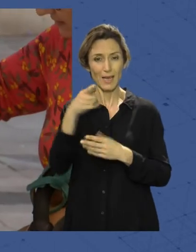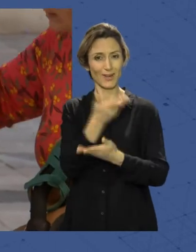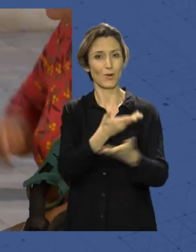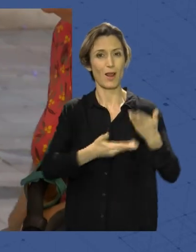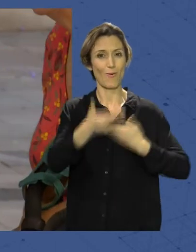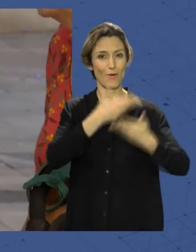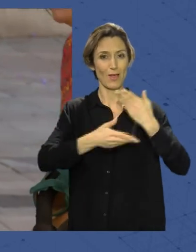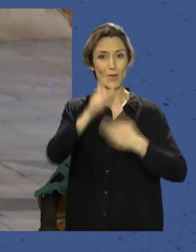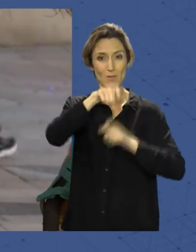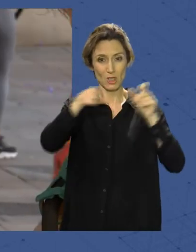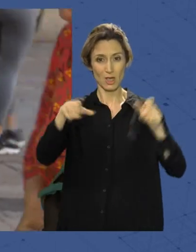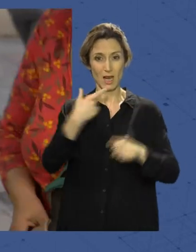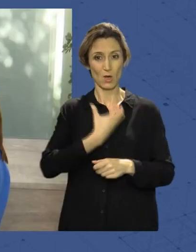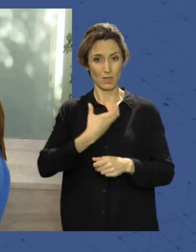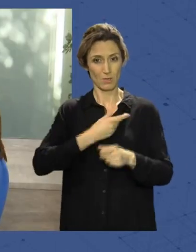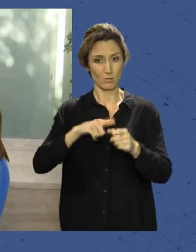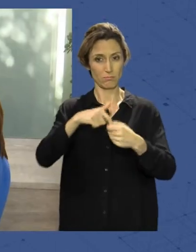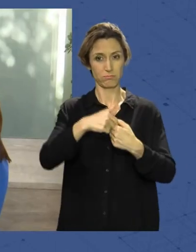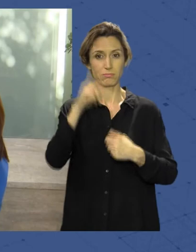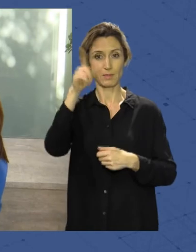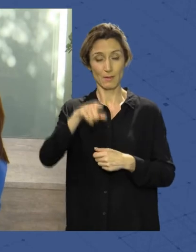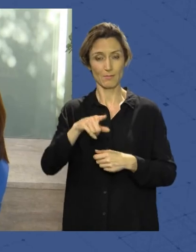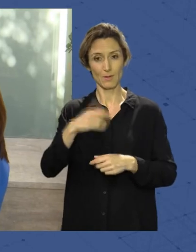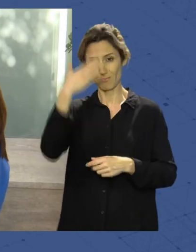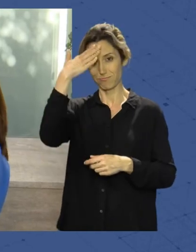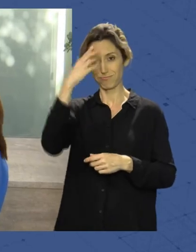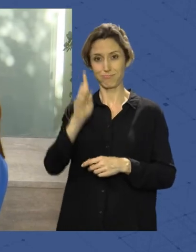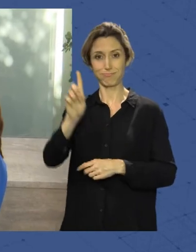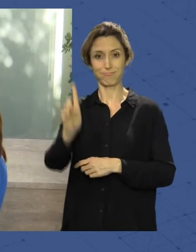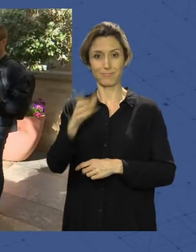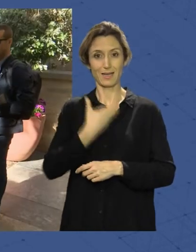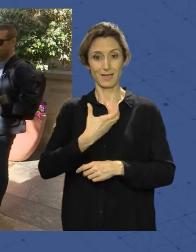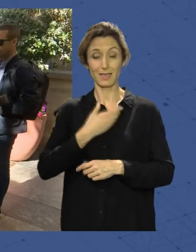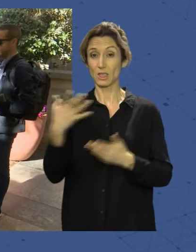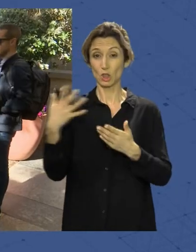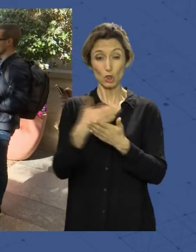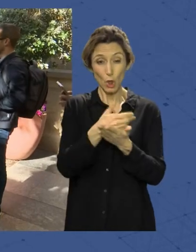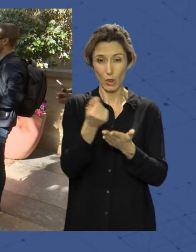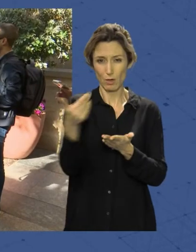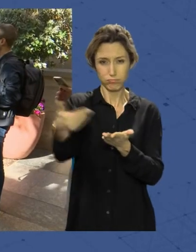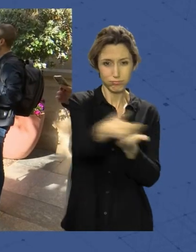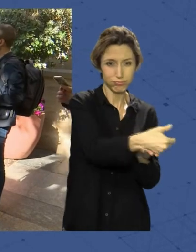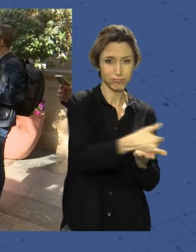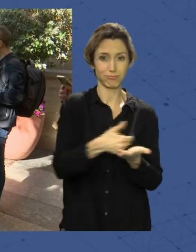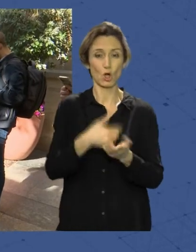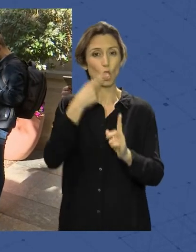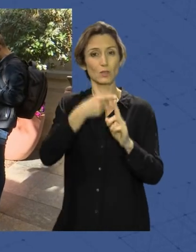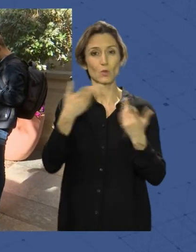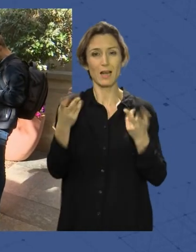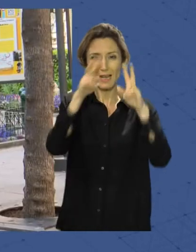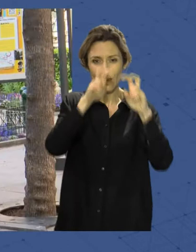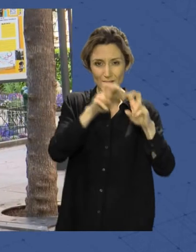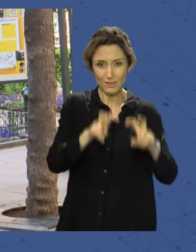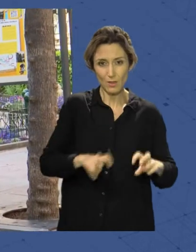miembros de la Corporación Municipal, encabezados por el alcalde. Todo lo recaudado se va a destinar a investigación y